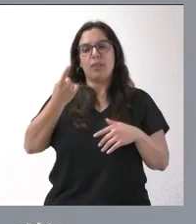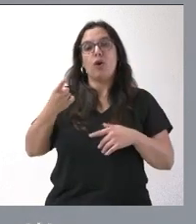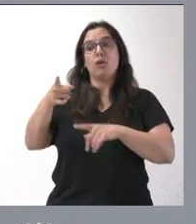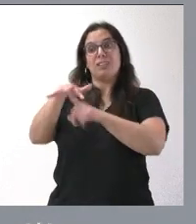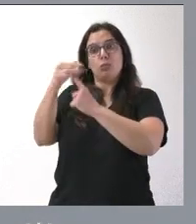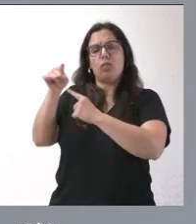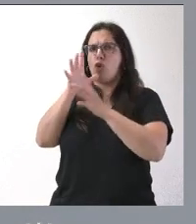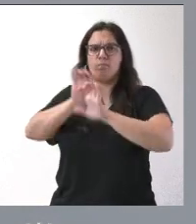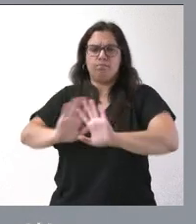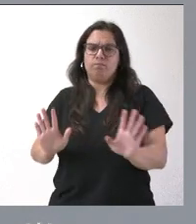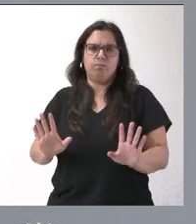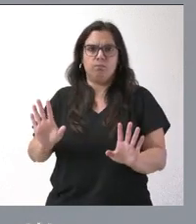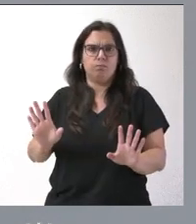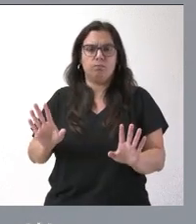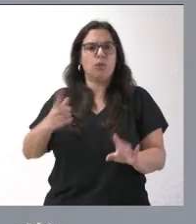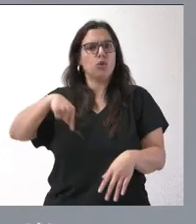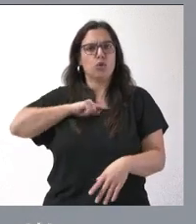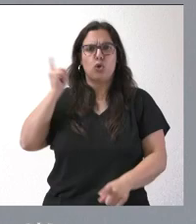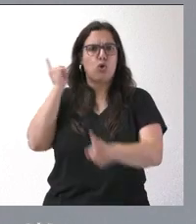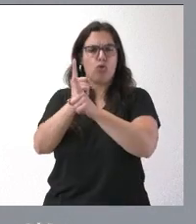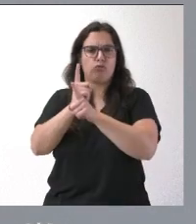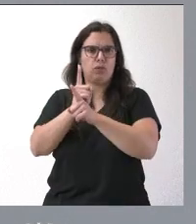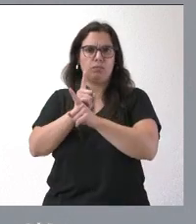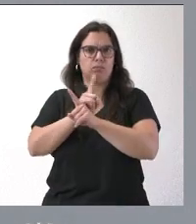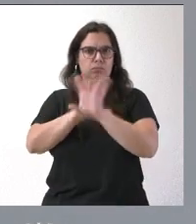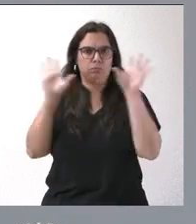lamentables y nosotros los condenamos absolutamente.